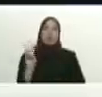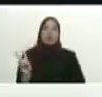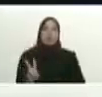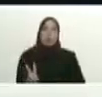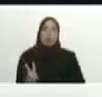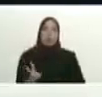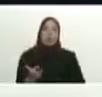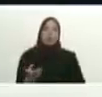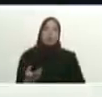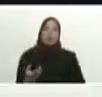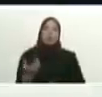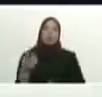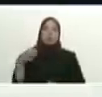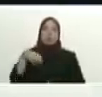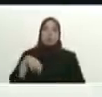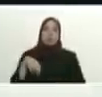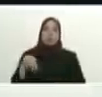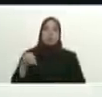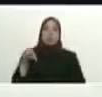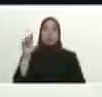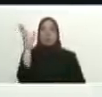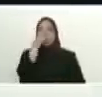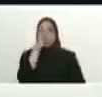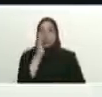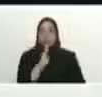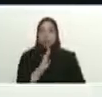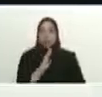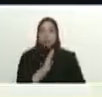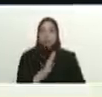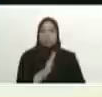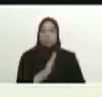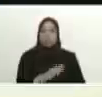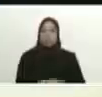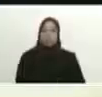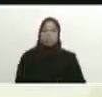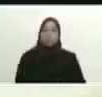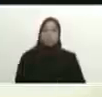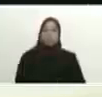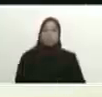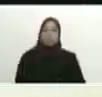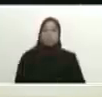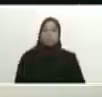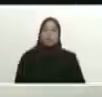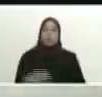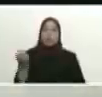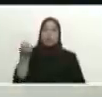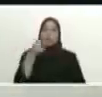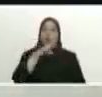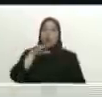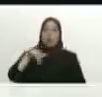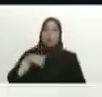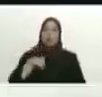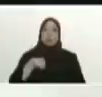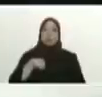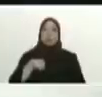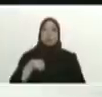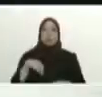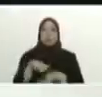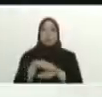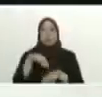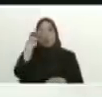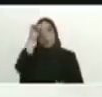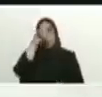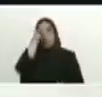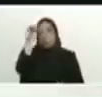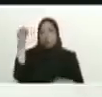en la república federativa del Brasil llegamos el lunes perdón el domingo en la